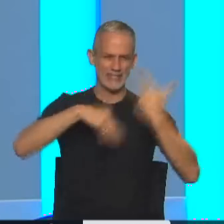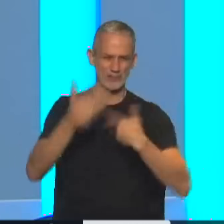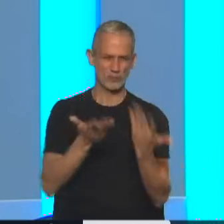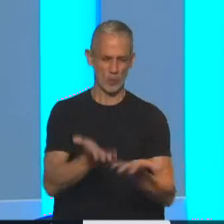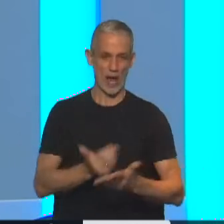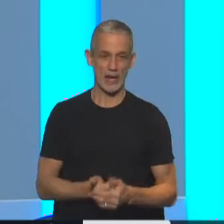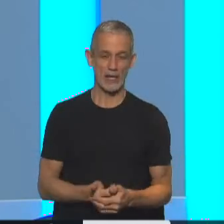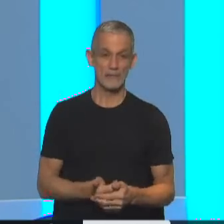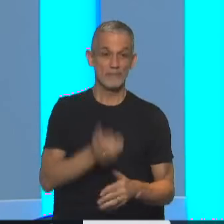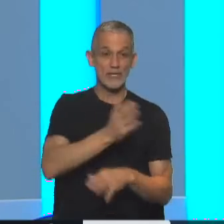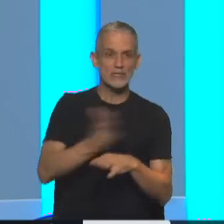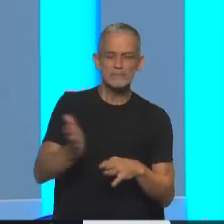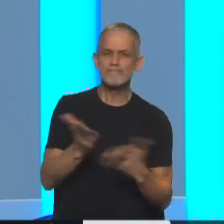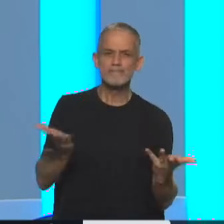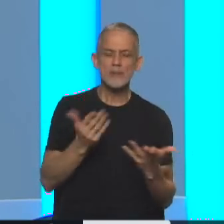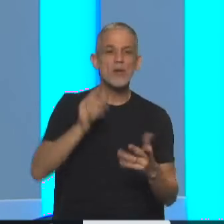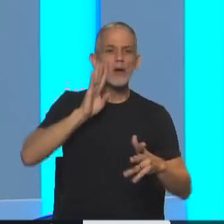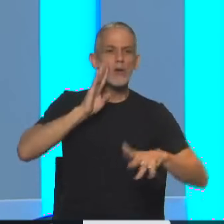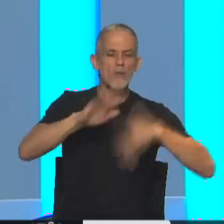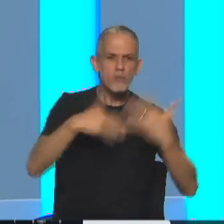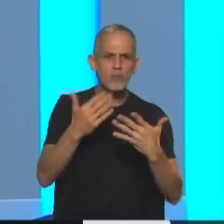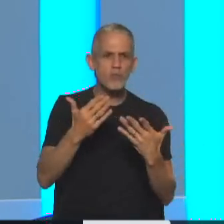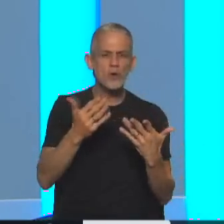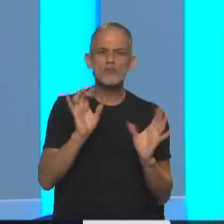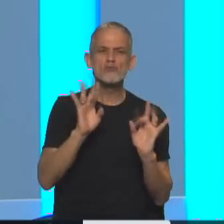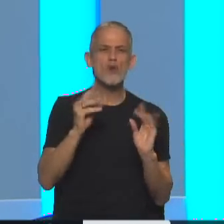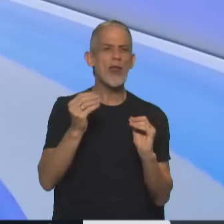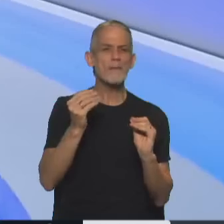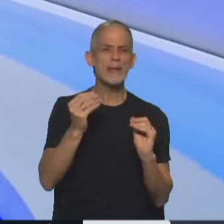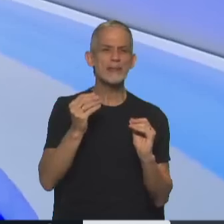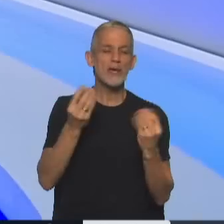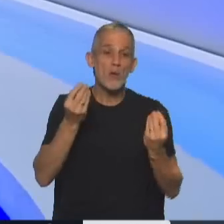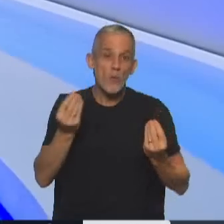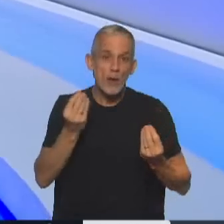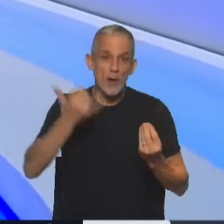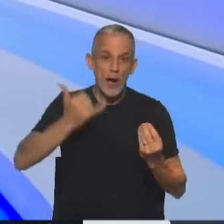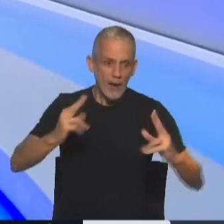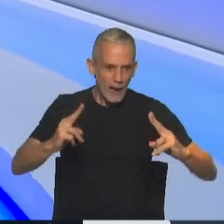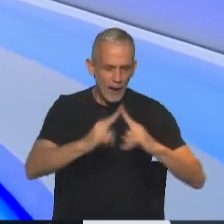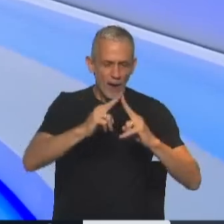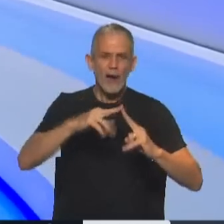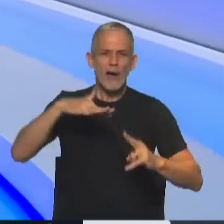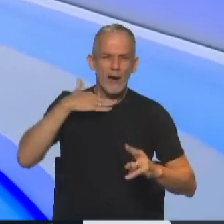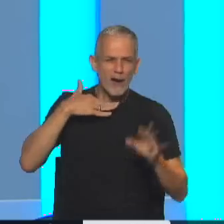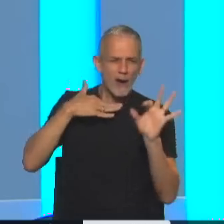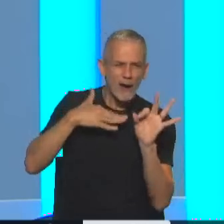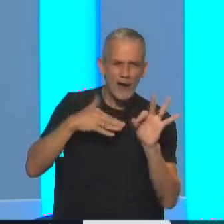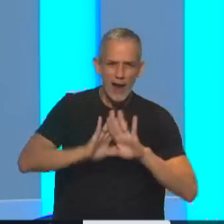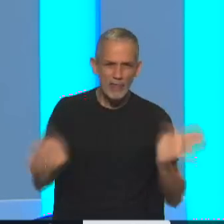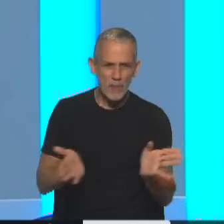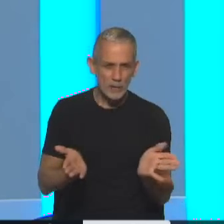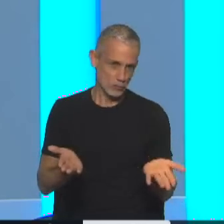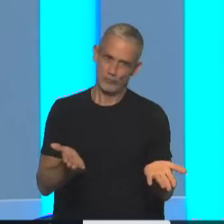Y es creer nuevamente que el sexo, que la sexualidad se vive solamente cuando hay un encuentro de la genitalidad. Y no es así.